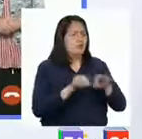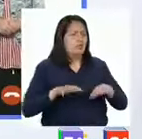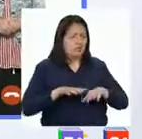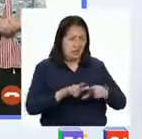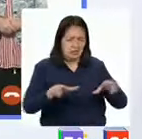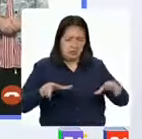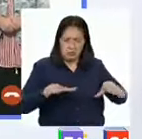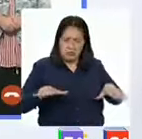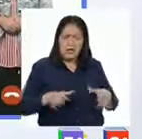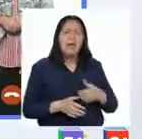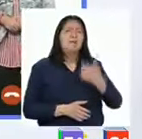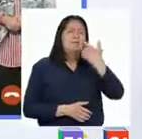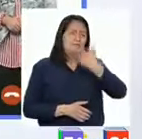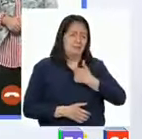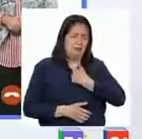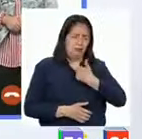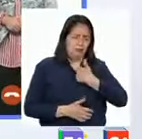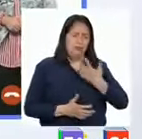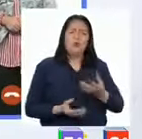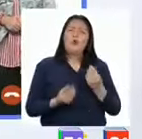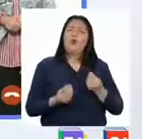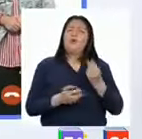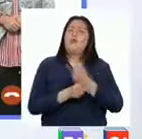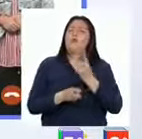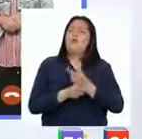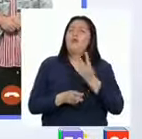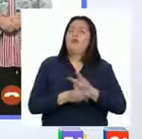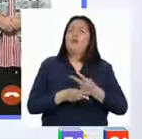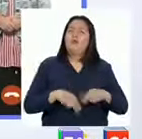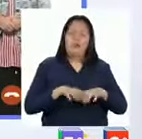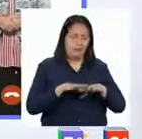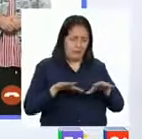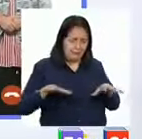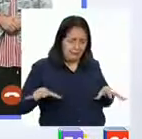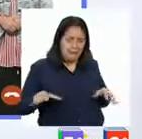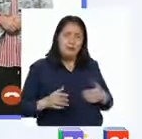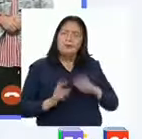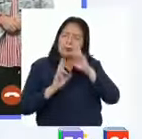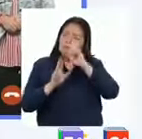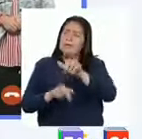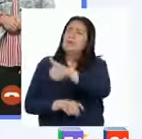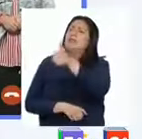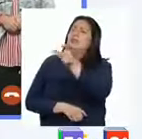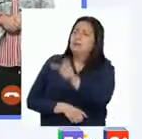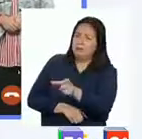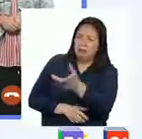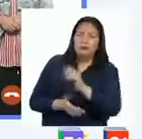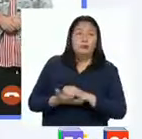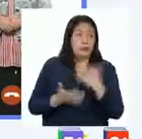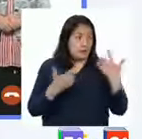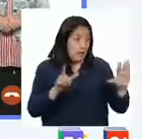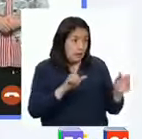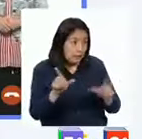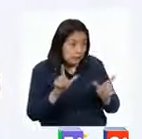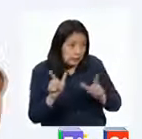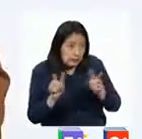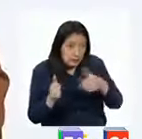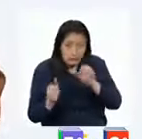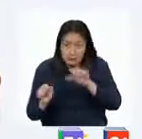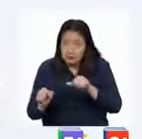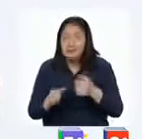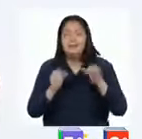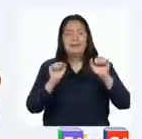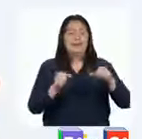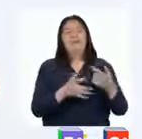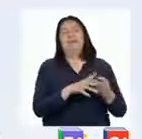espacio personal y cómo podemos cuidar nuestro espacio y respetar el de otros. ¿Están listas y listos para comenzar?